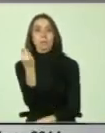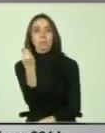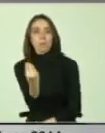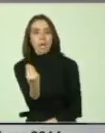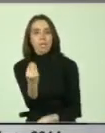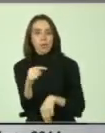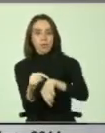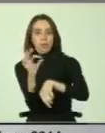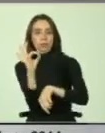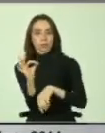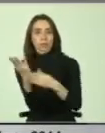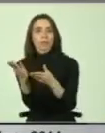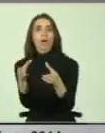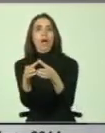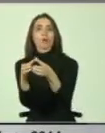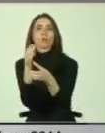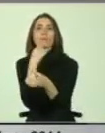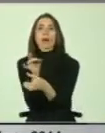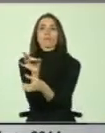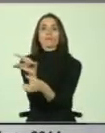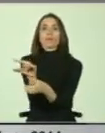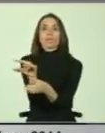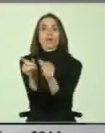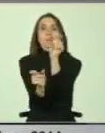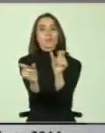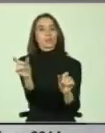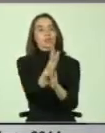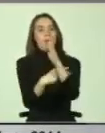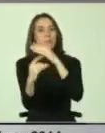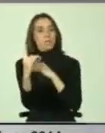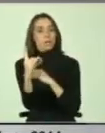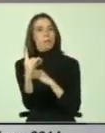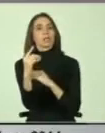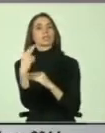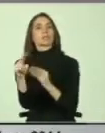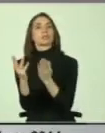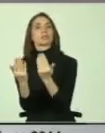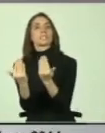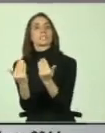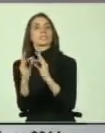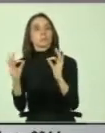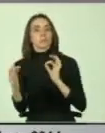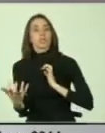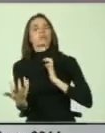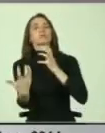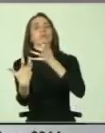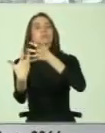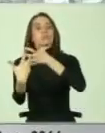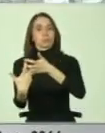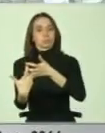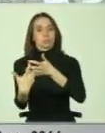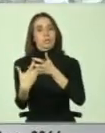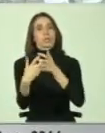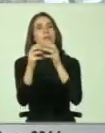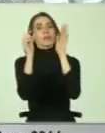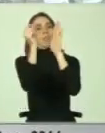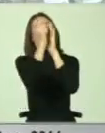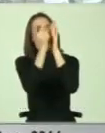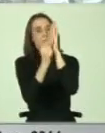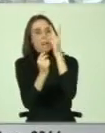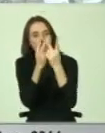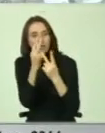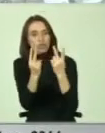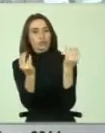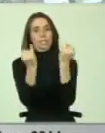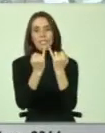y eficaz a colectivos vulnerables o personas con discapacidad acorde a sus necesidades especiales. De forma más detallada conocer las